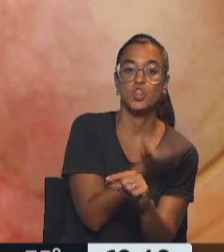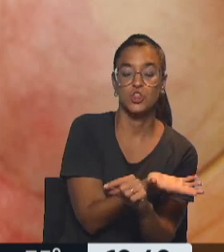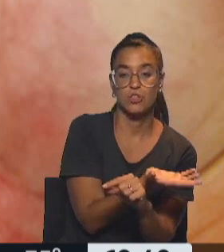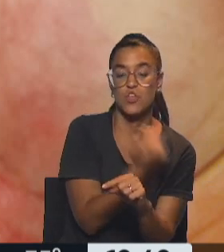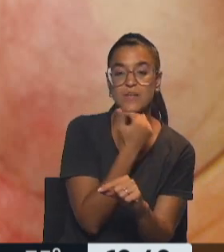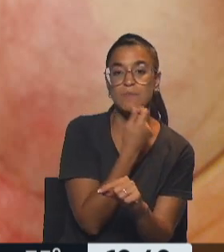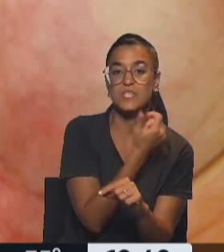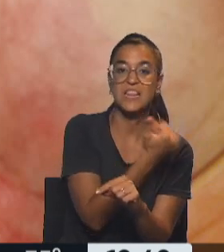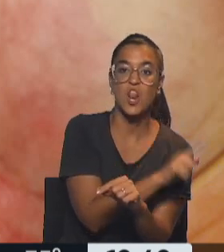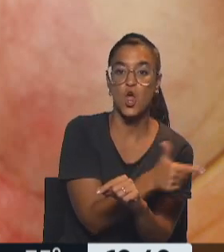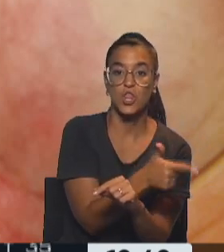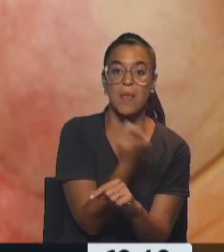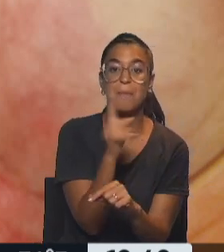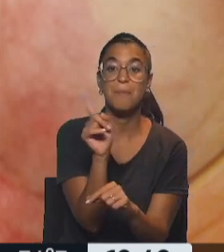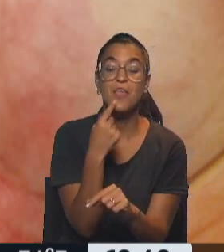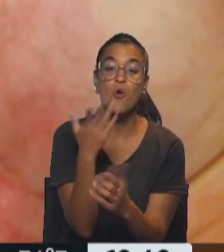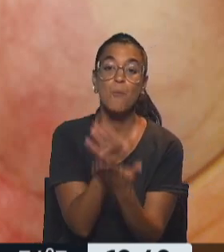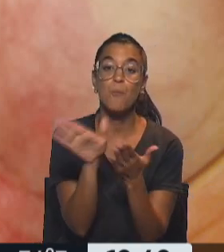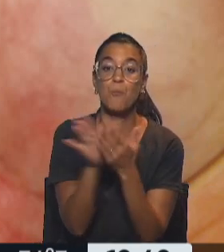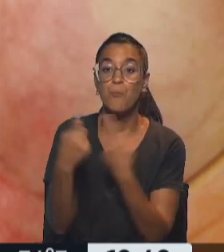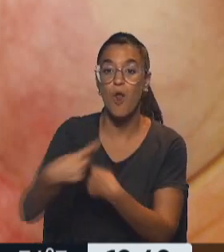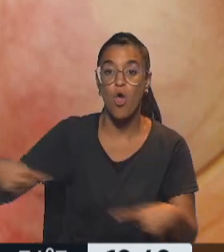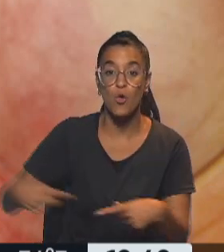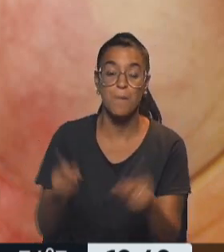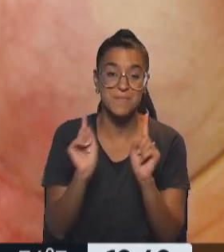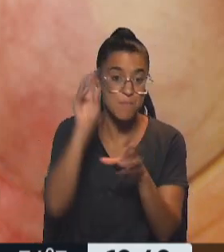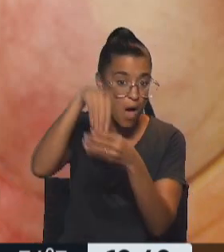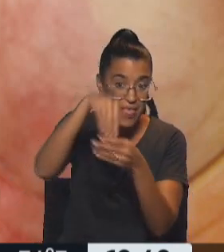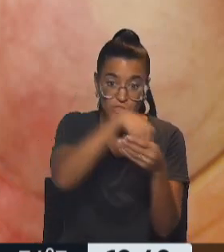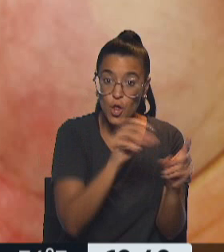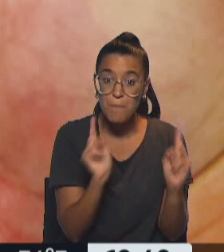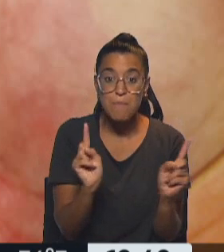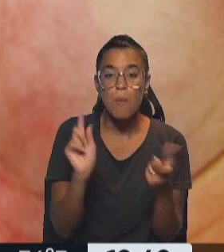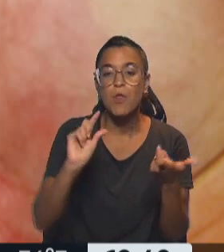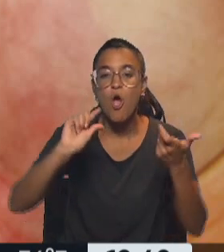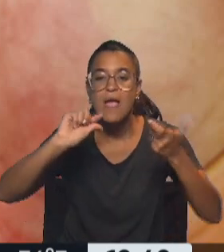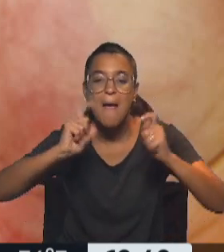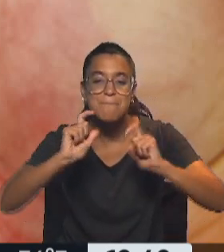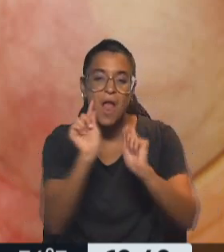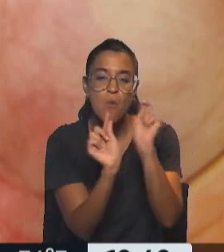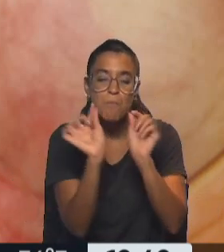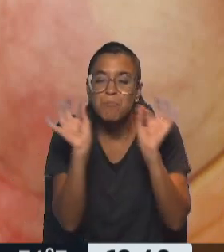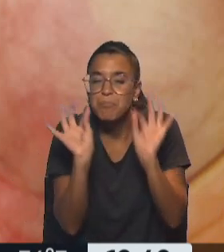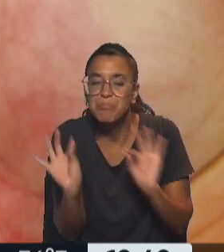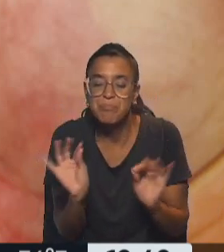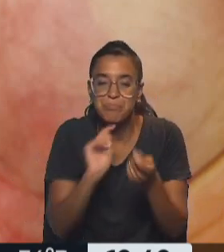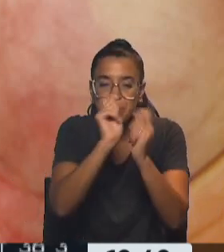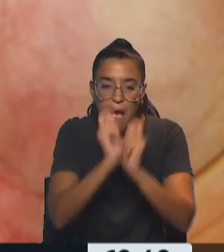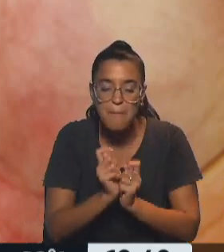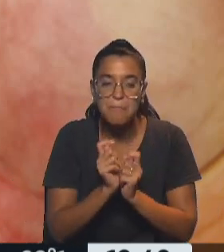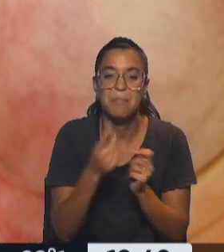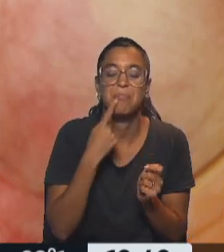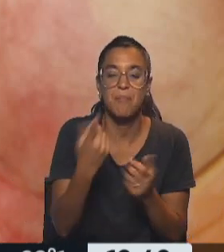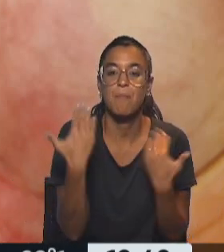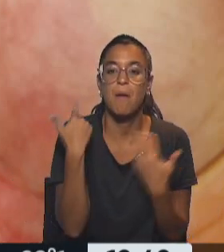pero la historia es que es un nuevo producto, que tiene el mismo contenido, supuestamente, bueno, es la misma marca, debería ser el mismo producto,